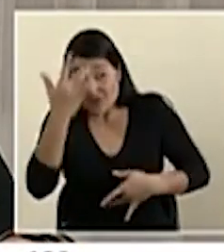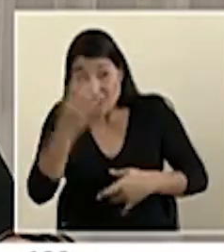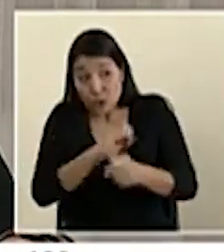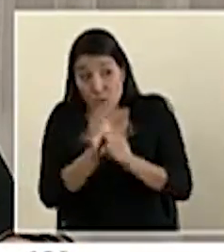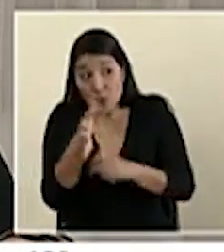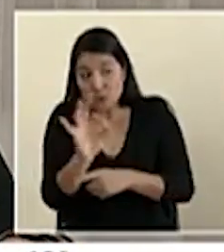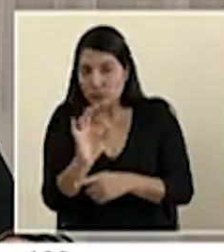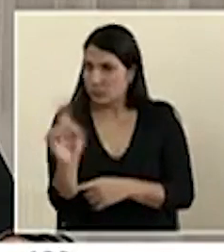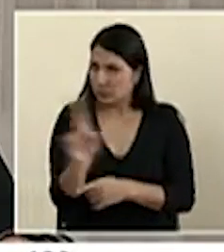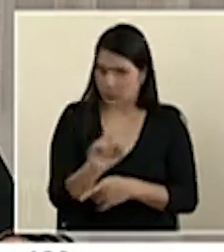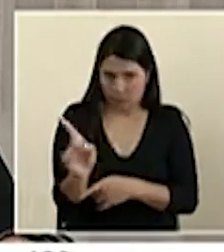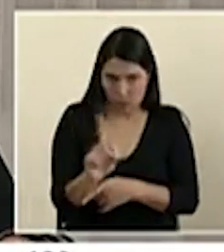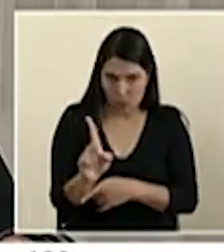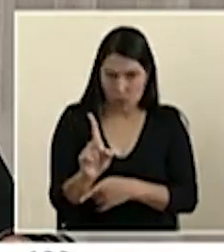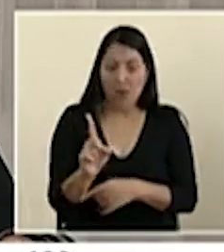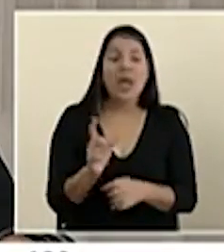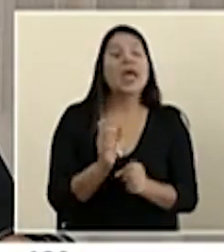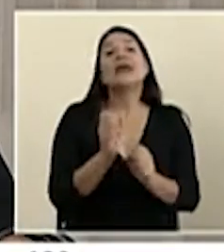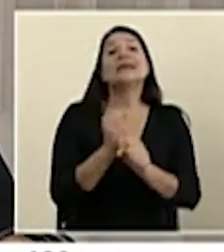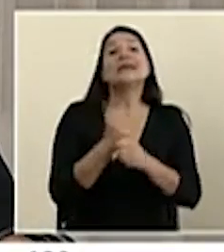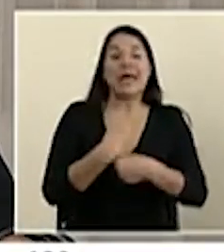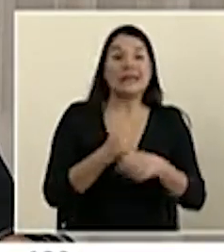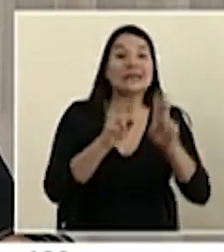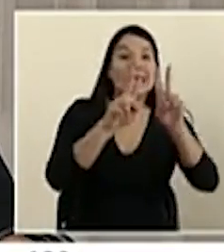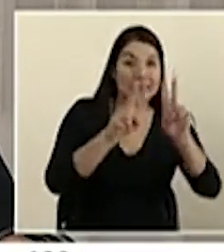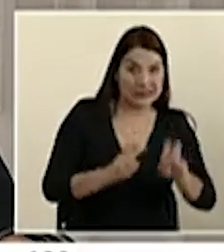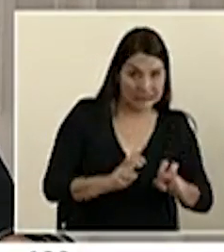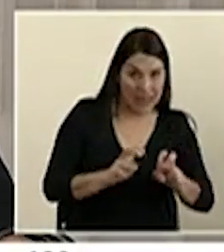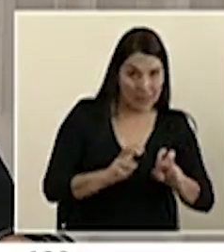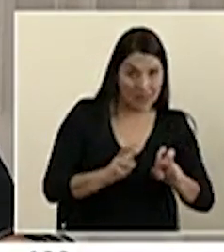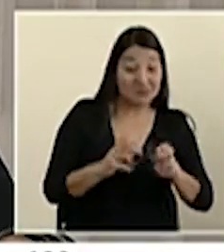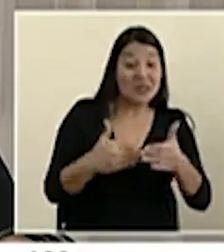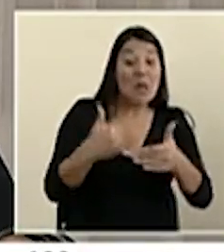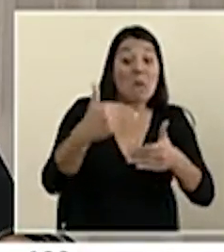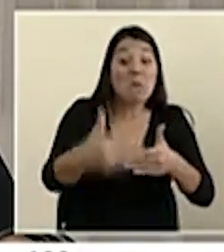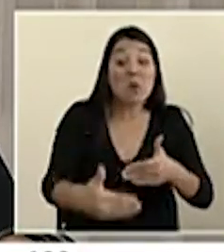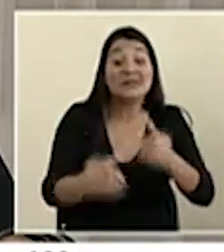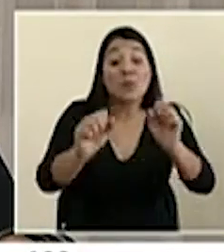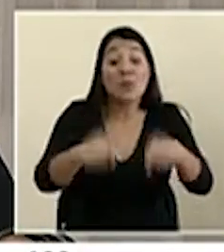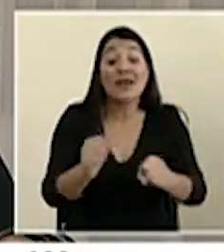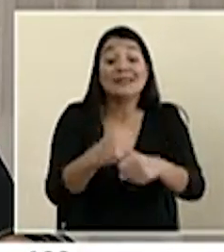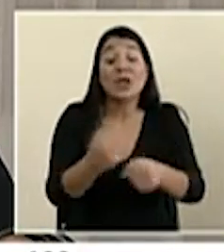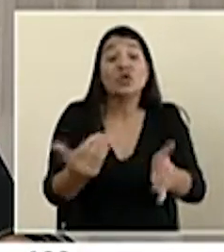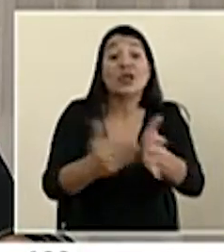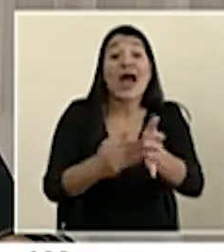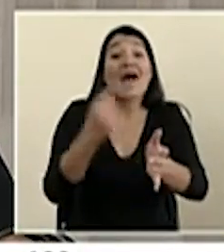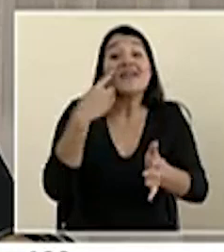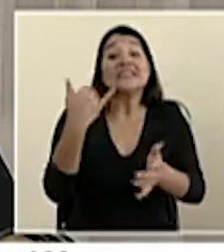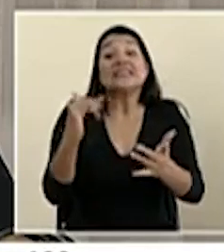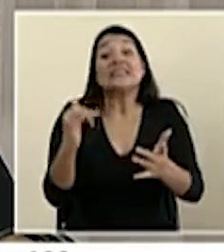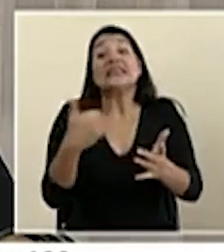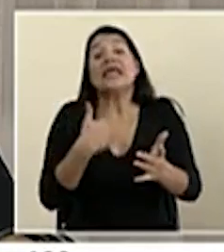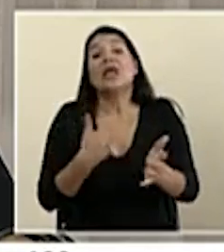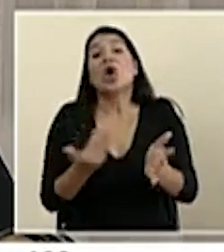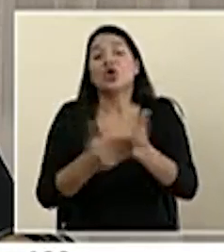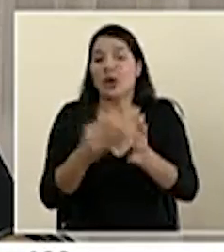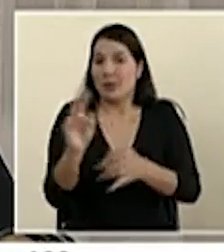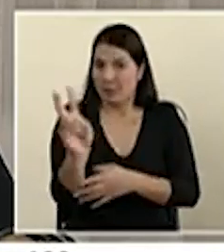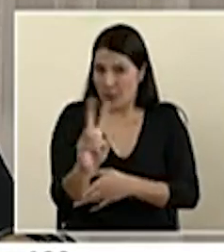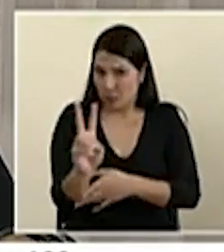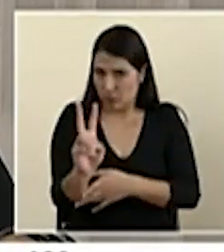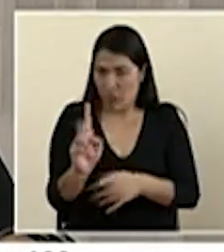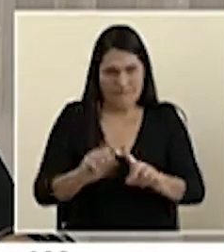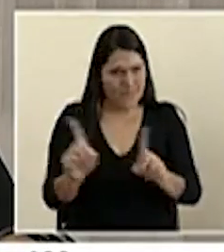O lo que se hace con la prueba es en un momento determinado ver si hay presencia del virus. Pero una persona que está negativa por la prueba no